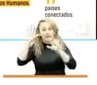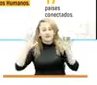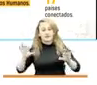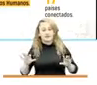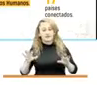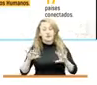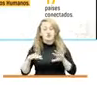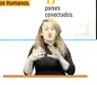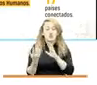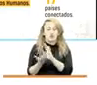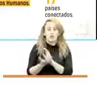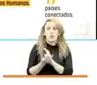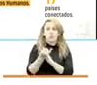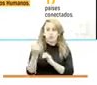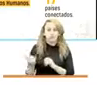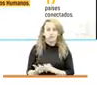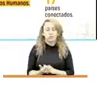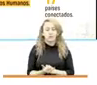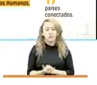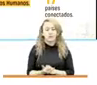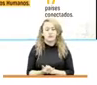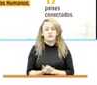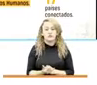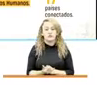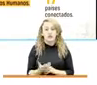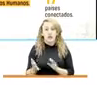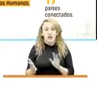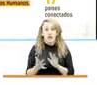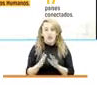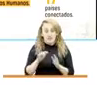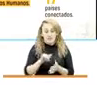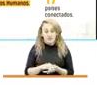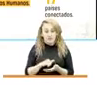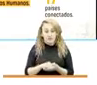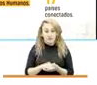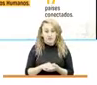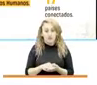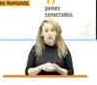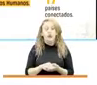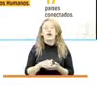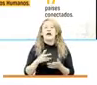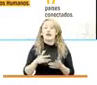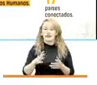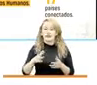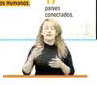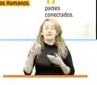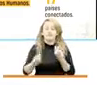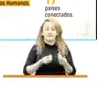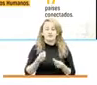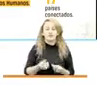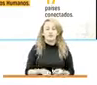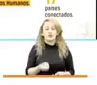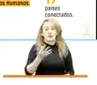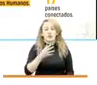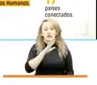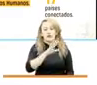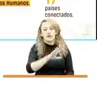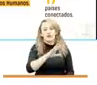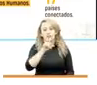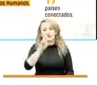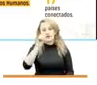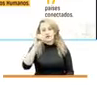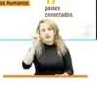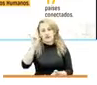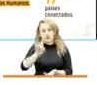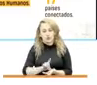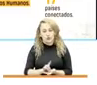mundo y sobre esa aplicación se realizaron 570 descargas. Es